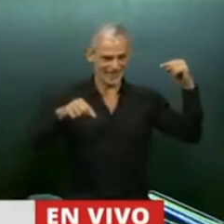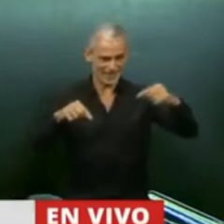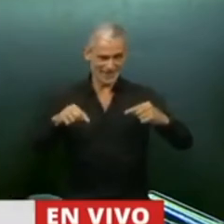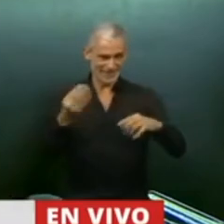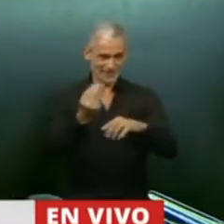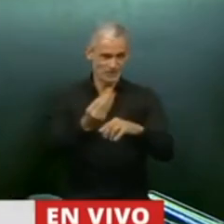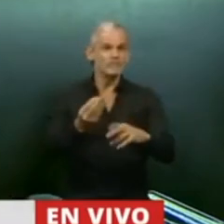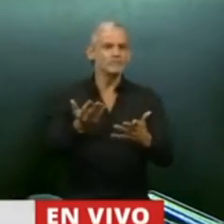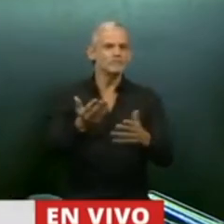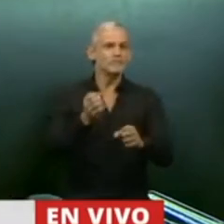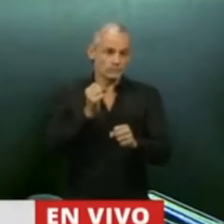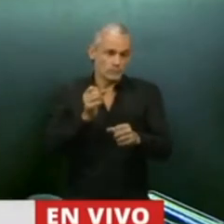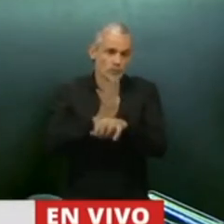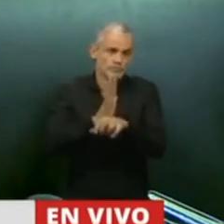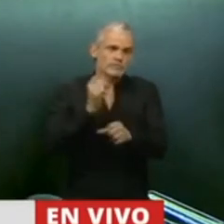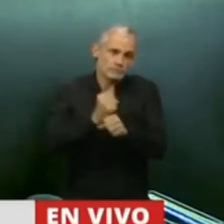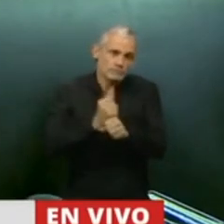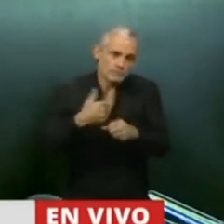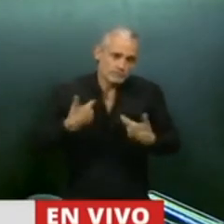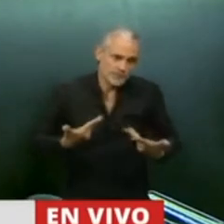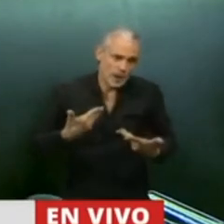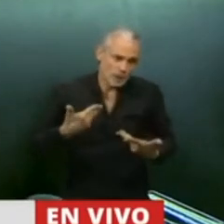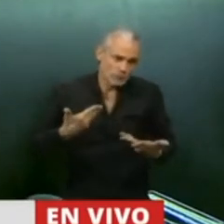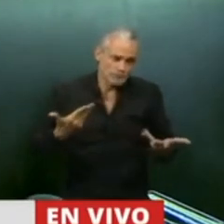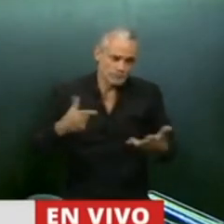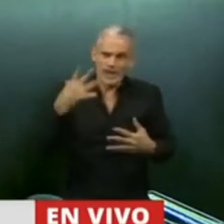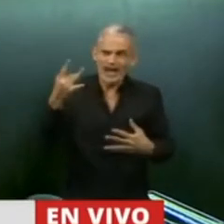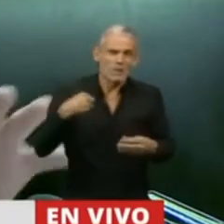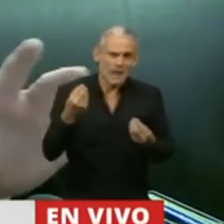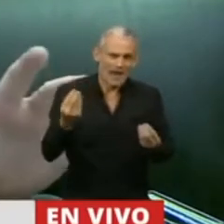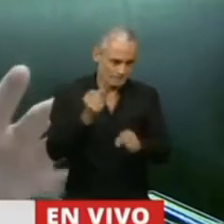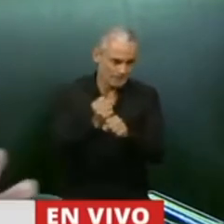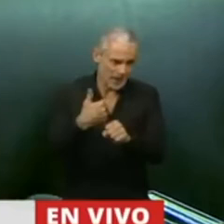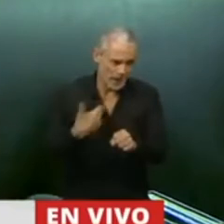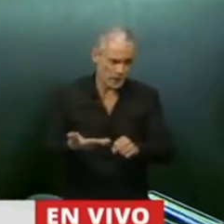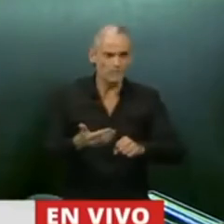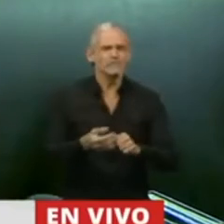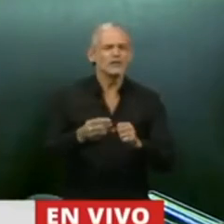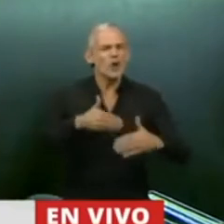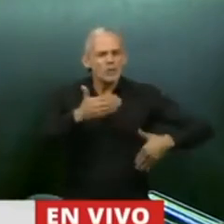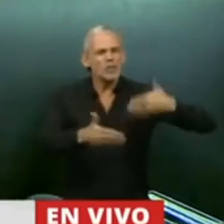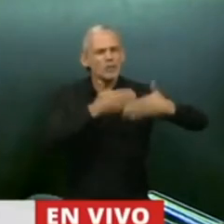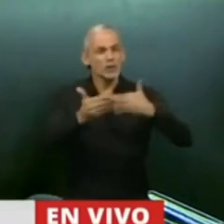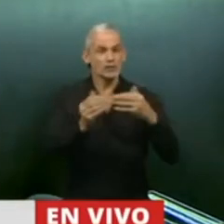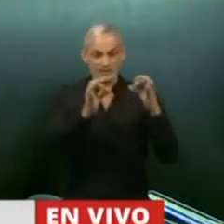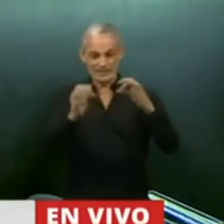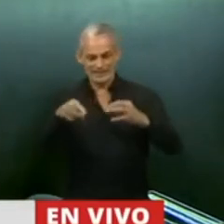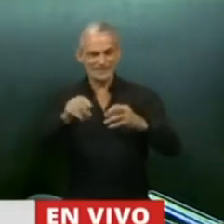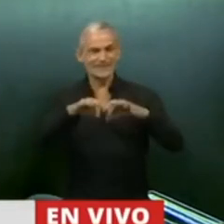estamos haciendo nuestro trabajo. Y en ese proceso, para llegar a esta sesión,